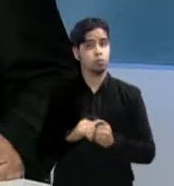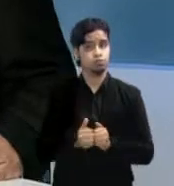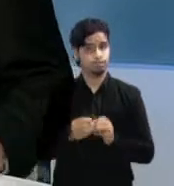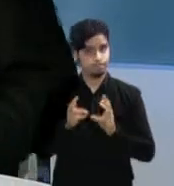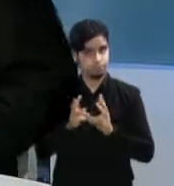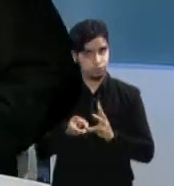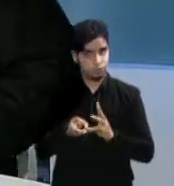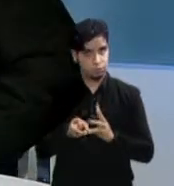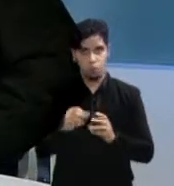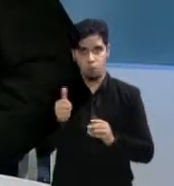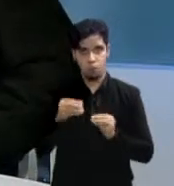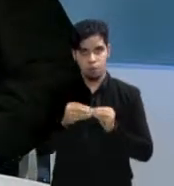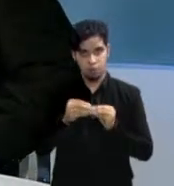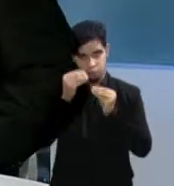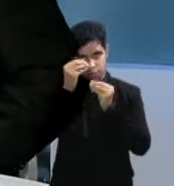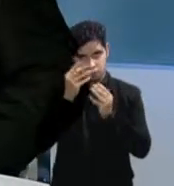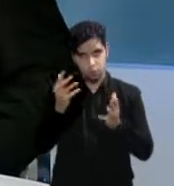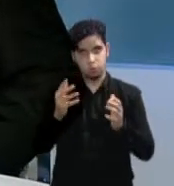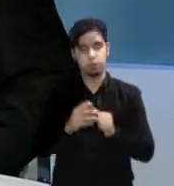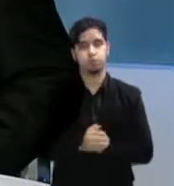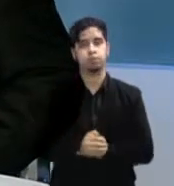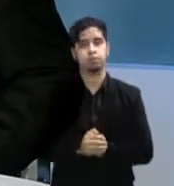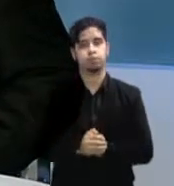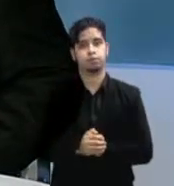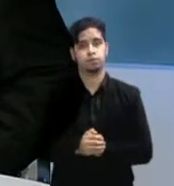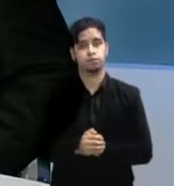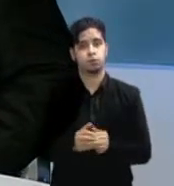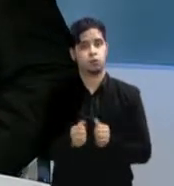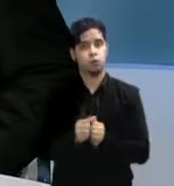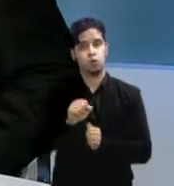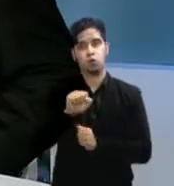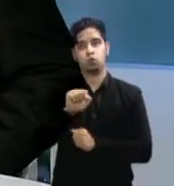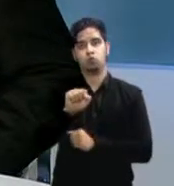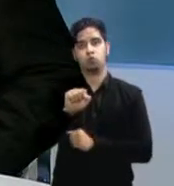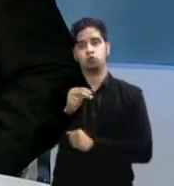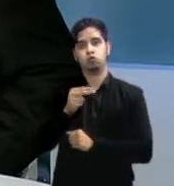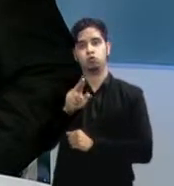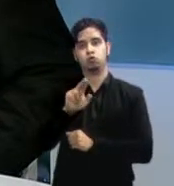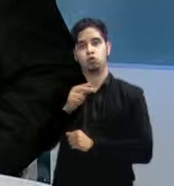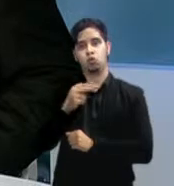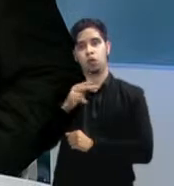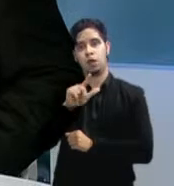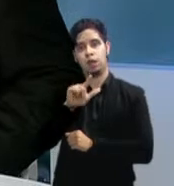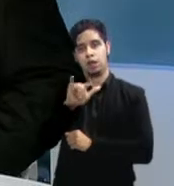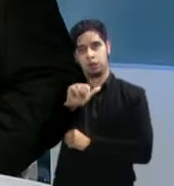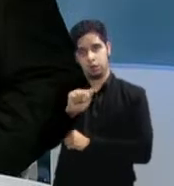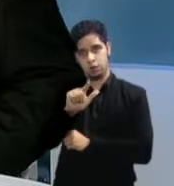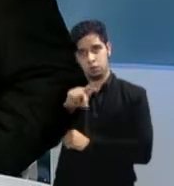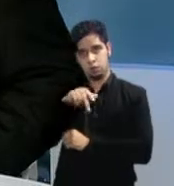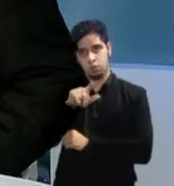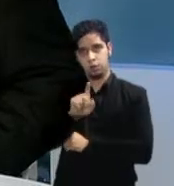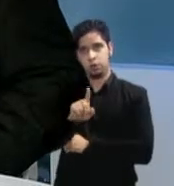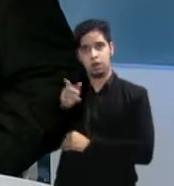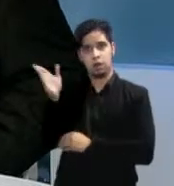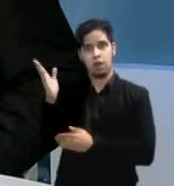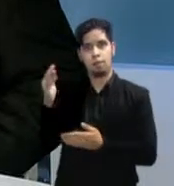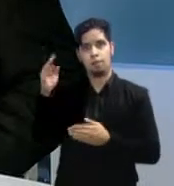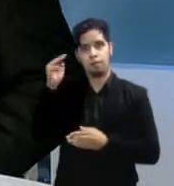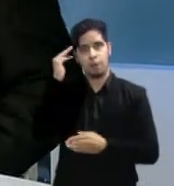del tiempo, para conocer los detalles, pasamos con nuestra metróloga Suheili López Belén, desde el Laboratorio de Comunicaciones Científicas en Mayagüez, Suheili.